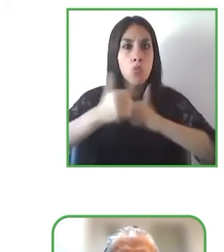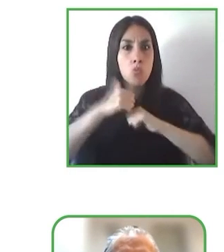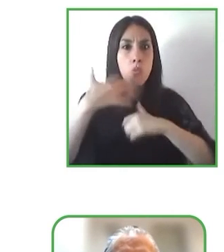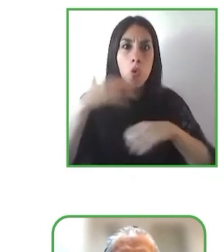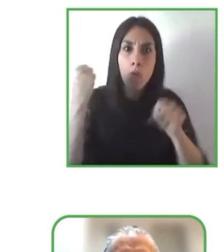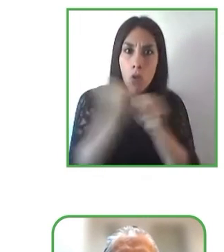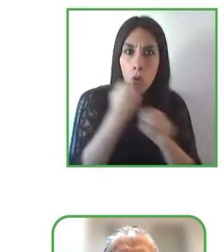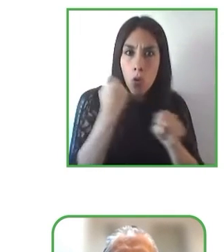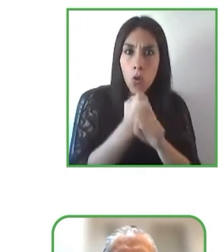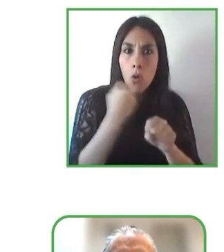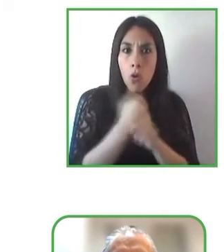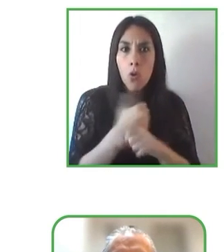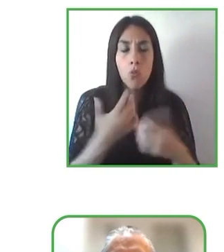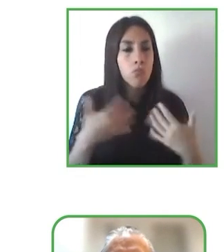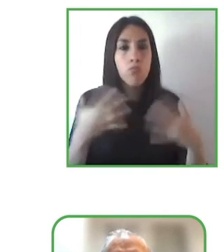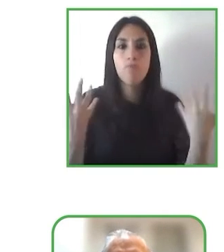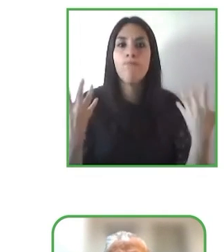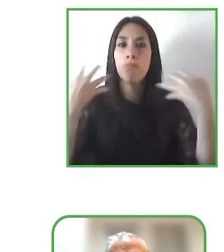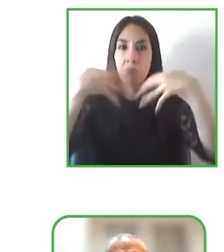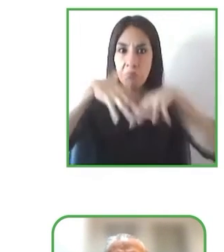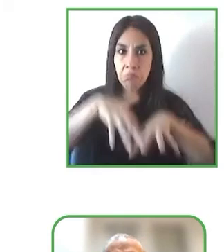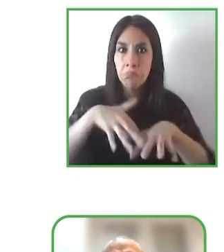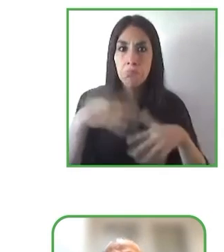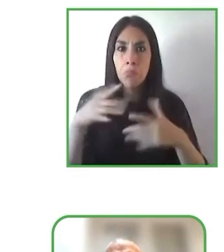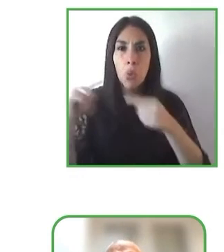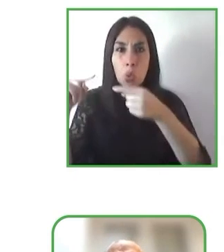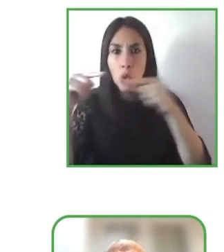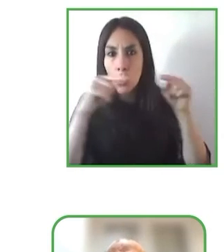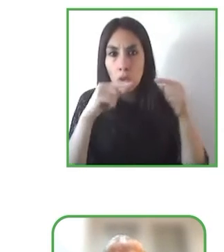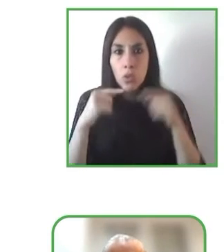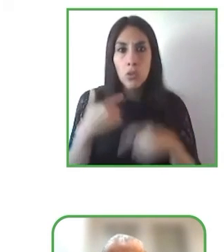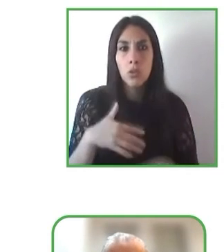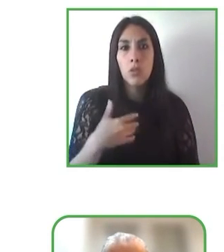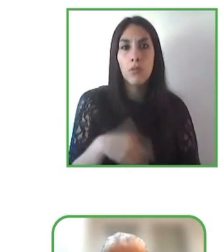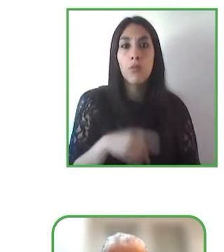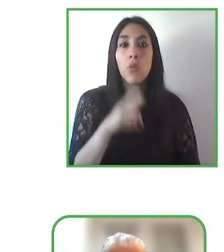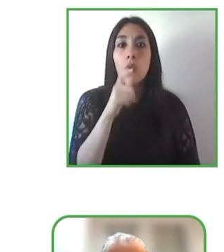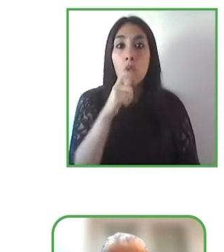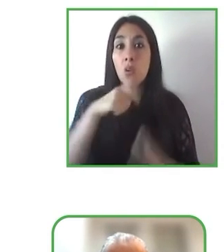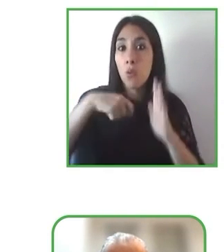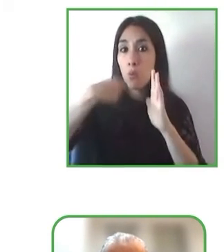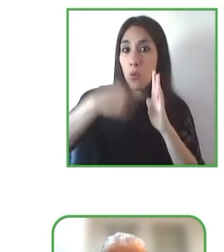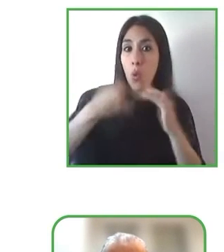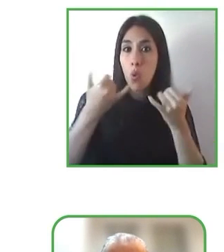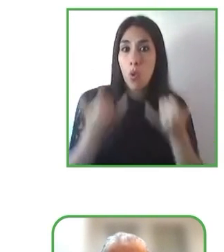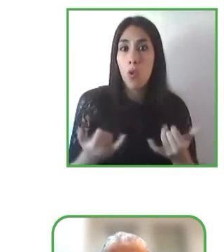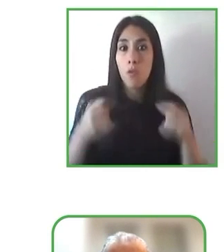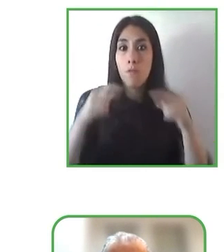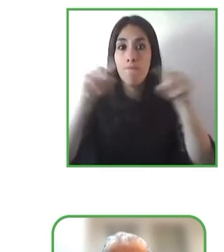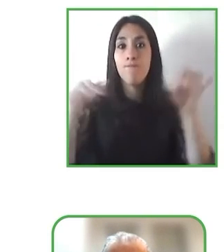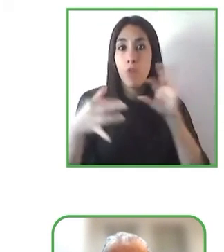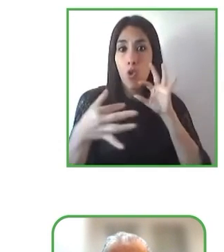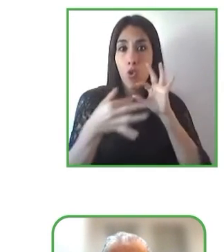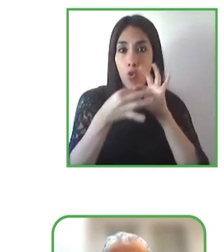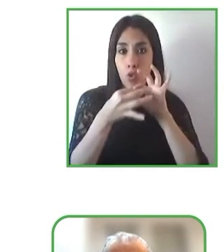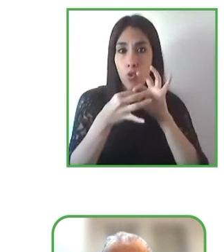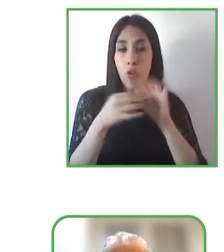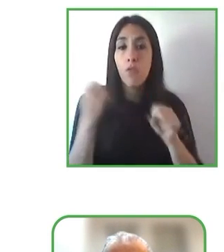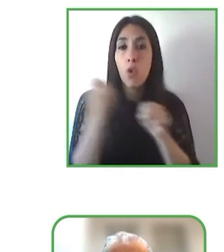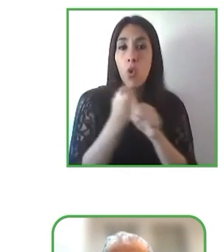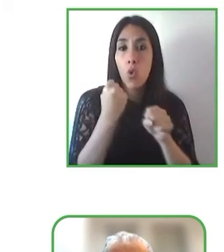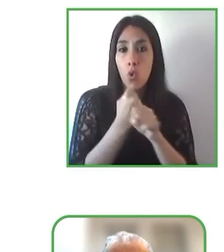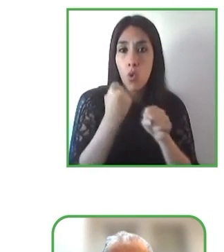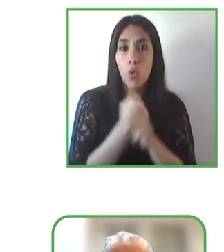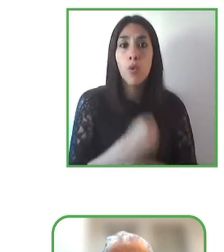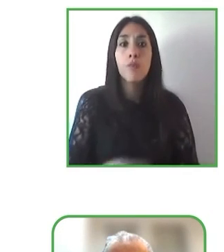Project como un gran aliado como un gran espacio de encuentro y a seguir trabajando por un mundo más fácil más accesible y